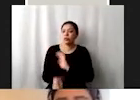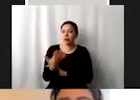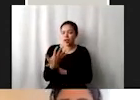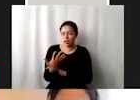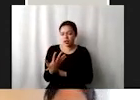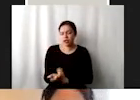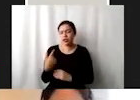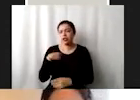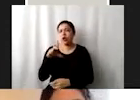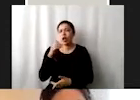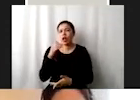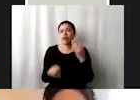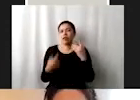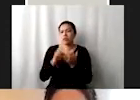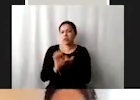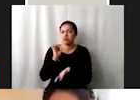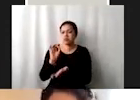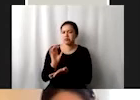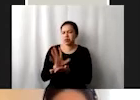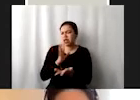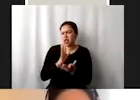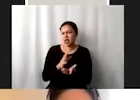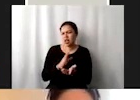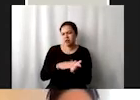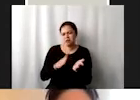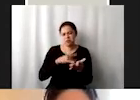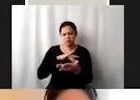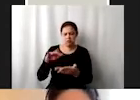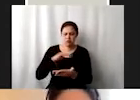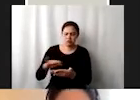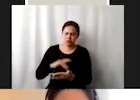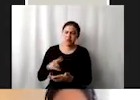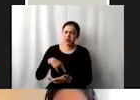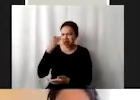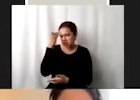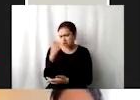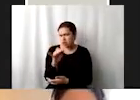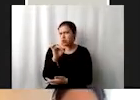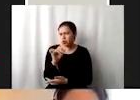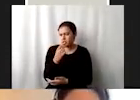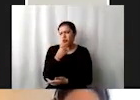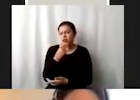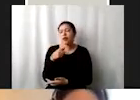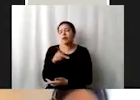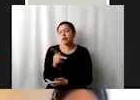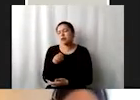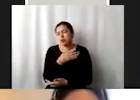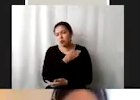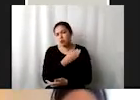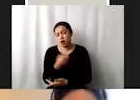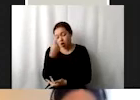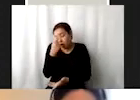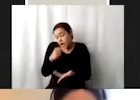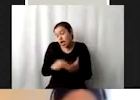les envío el link. Lean todo el documento, vale la pena, si se van a tardar un ratito, pero creo que es bueno para que ustedes